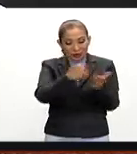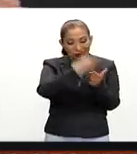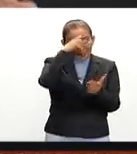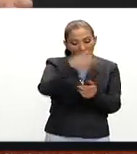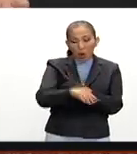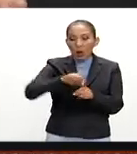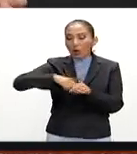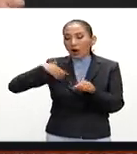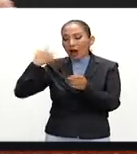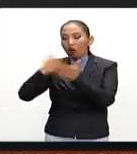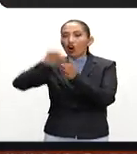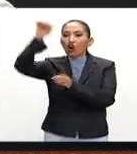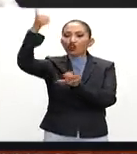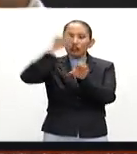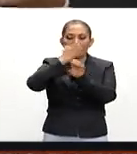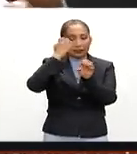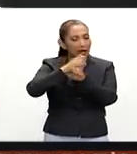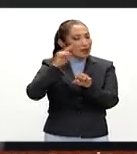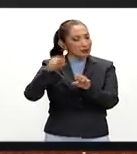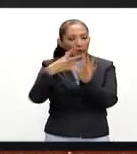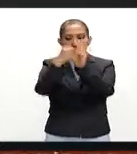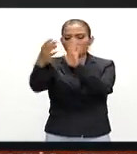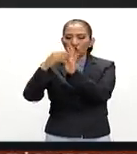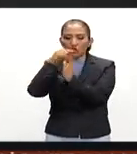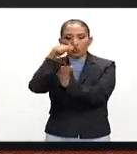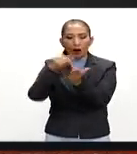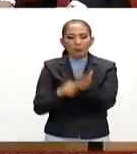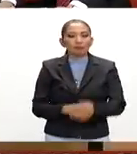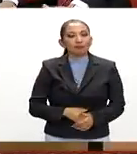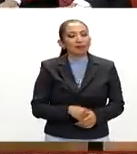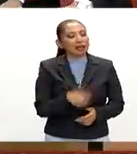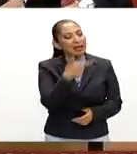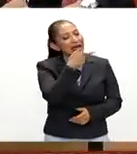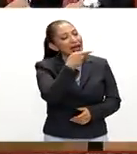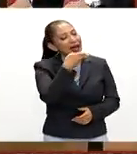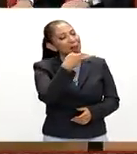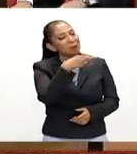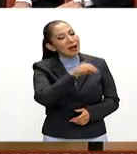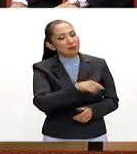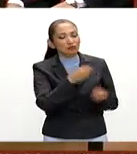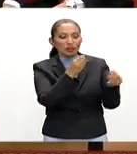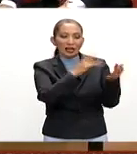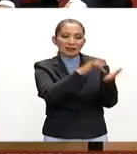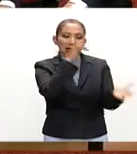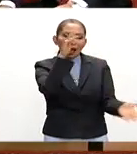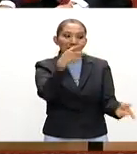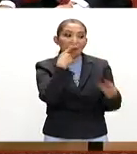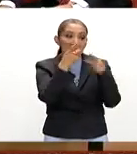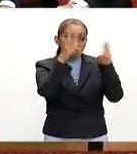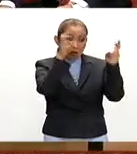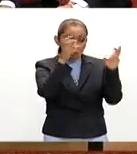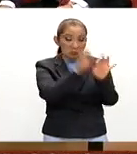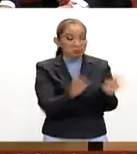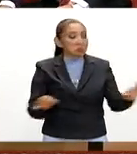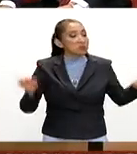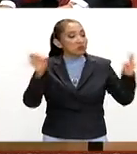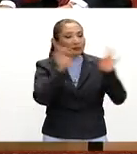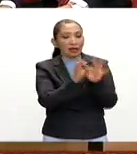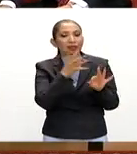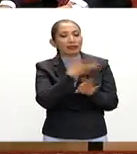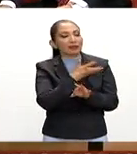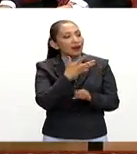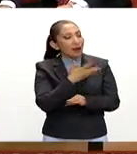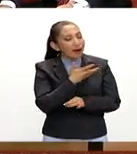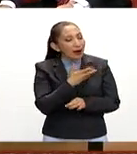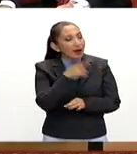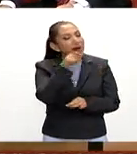México como en el interior de la República es algo que se replica en todos lados Germán Tavera pues muchísimas gracias por estar aquí y hablarnos de estos temas importantes que tienen